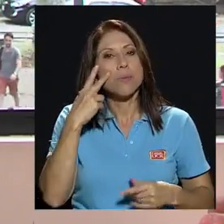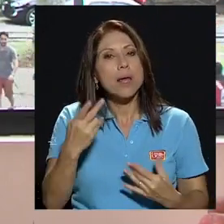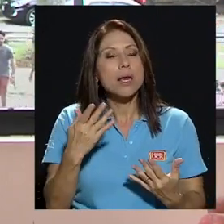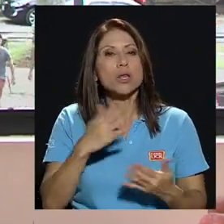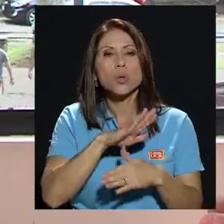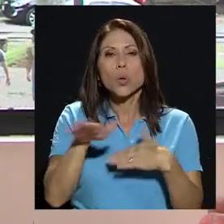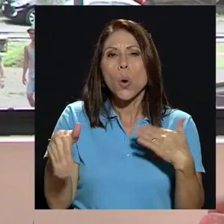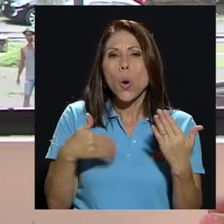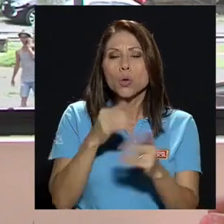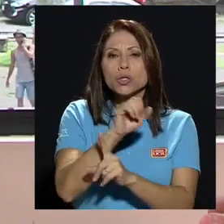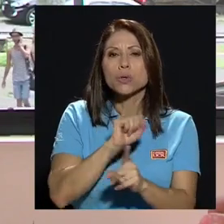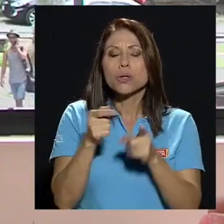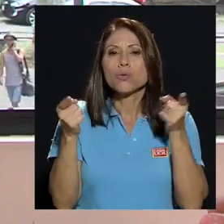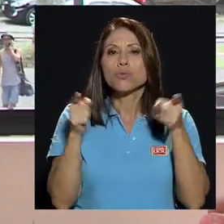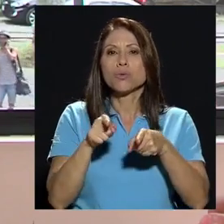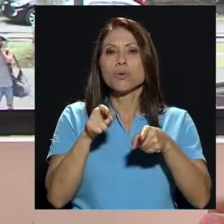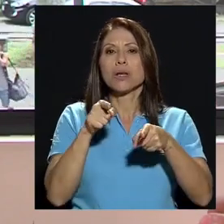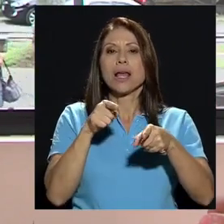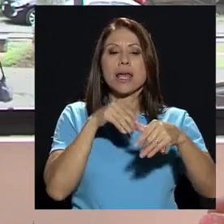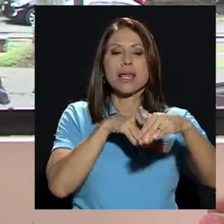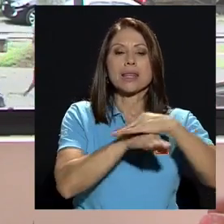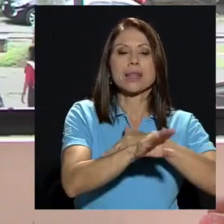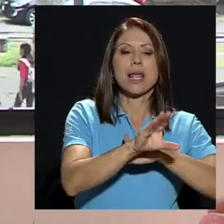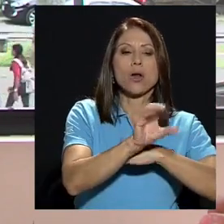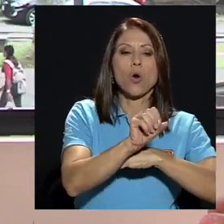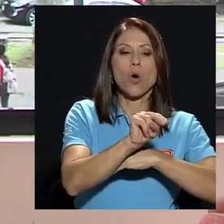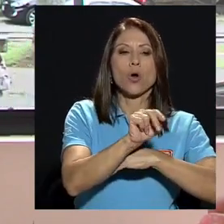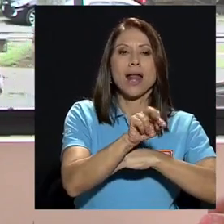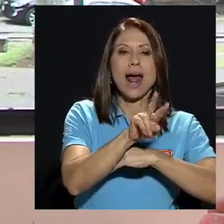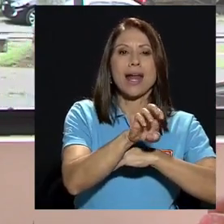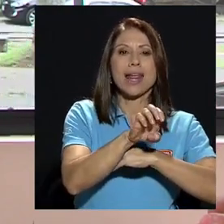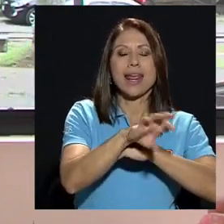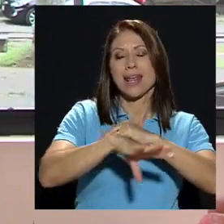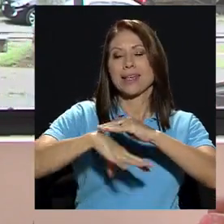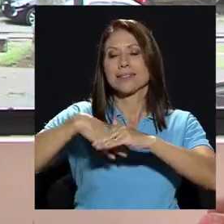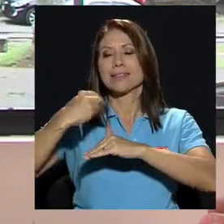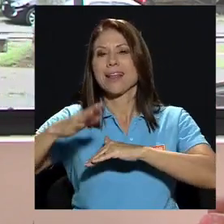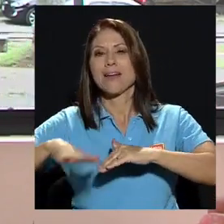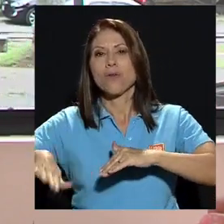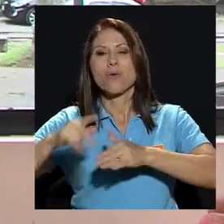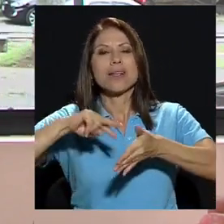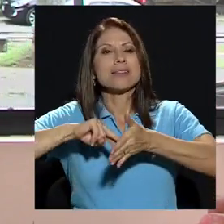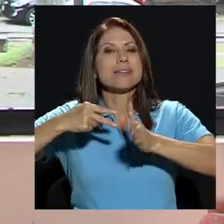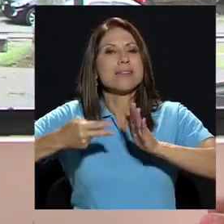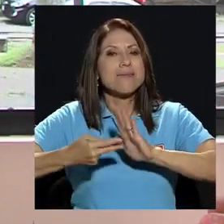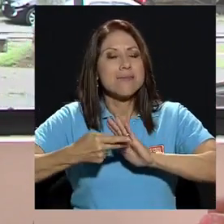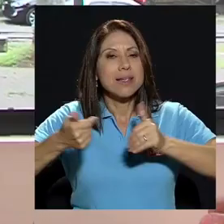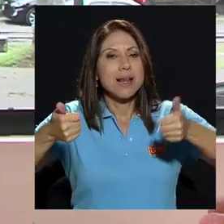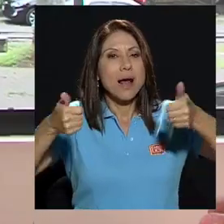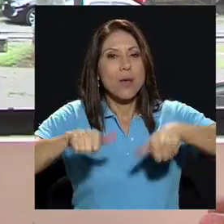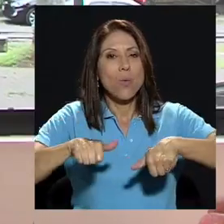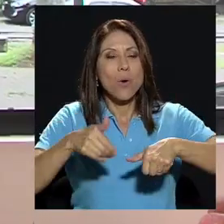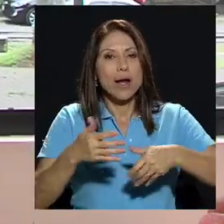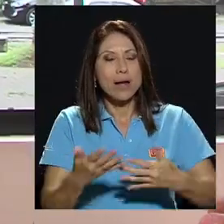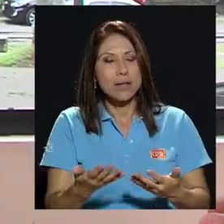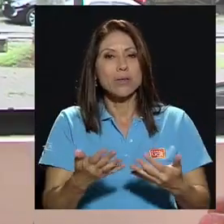ese entorno interno a Conare, externo a Conare, y qué significa el haber llegado a ese acuerdo